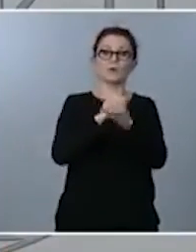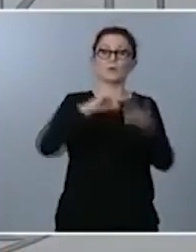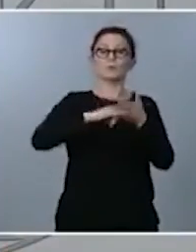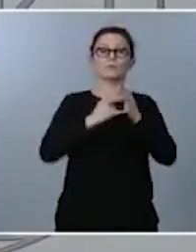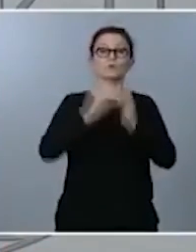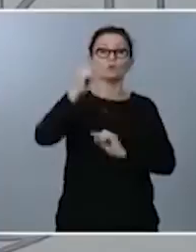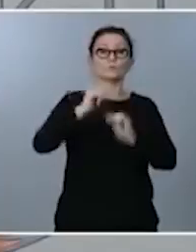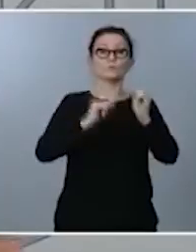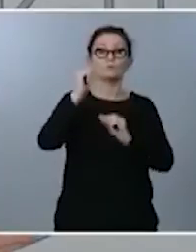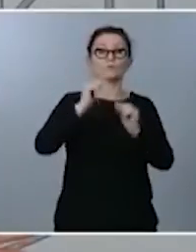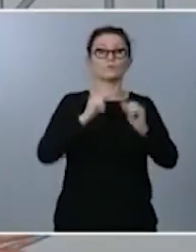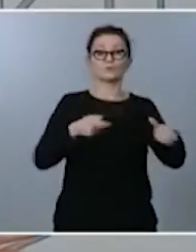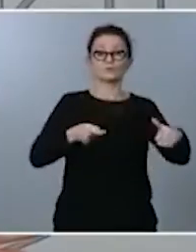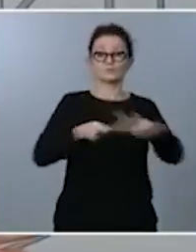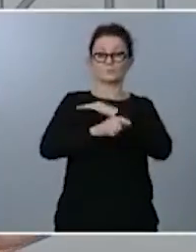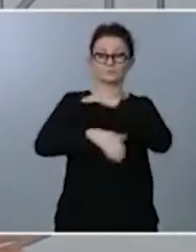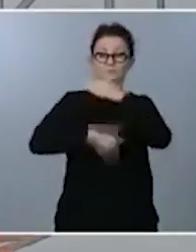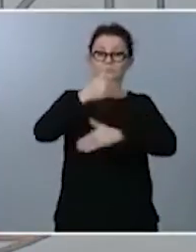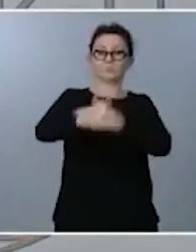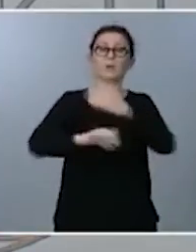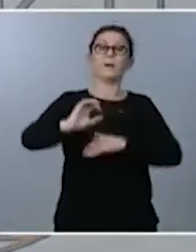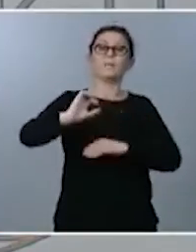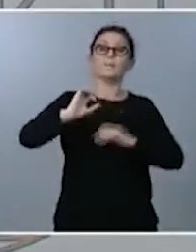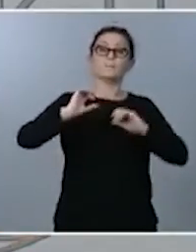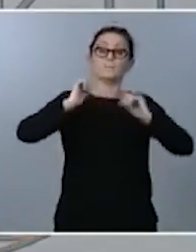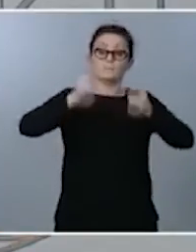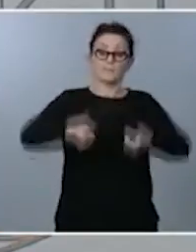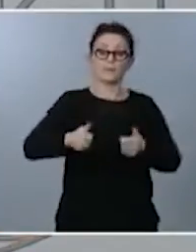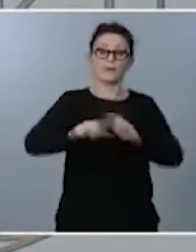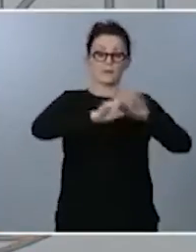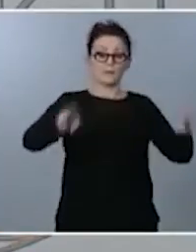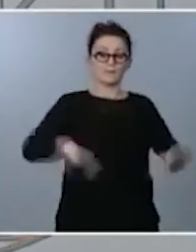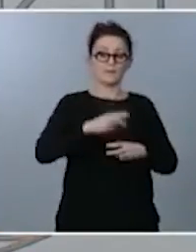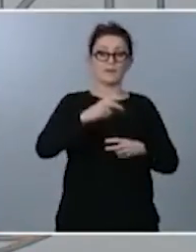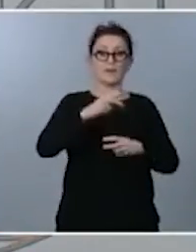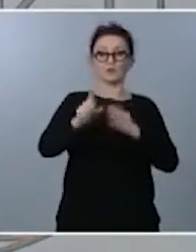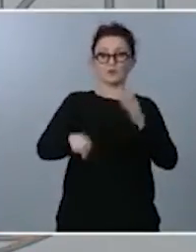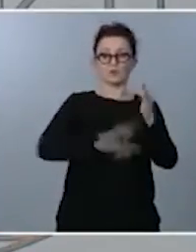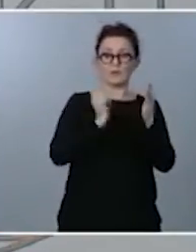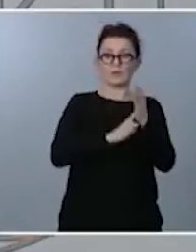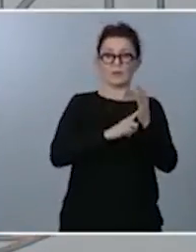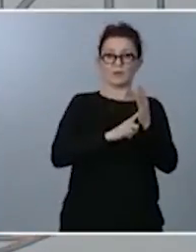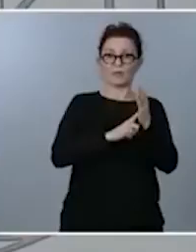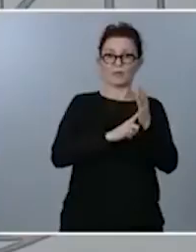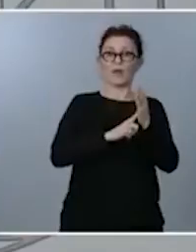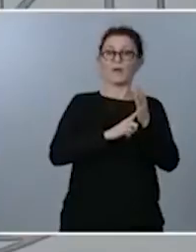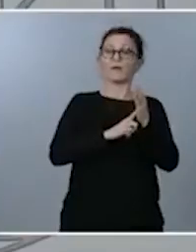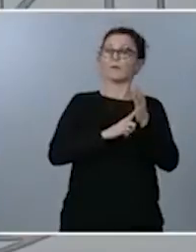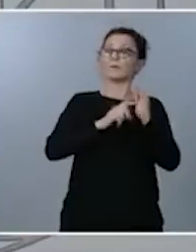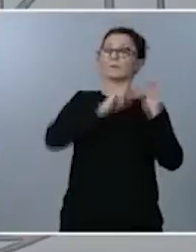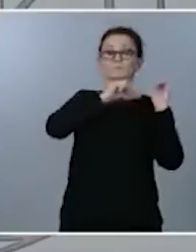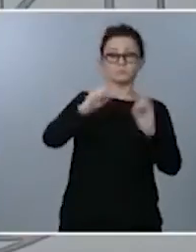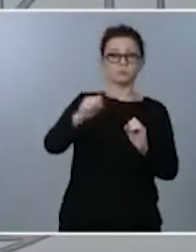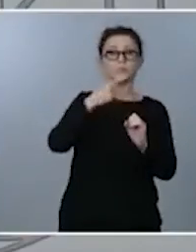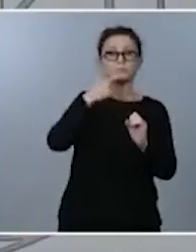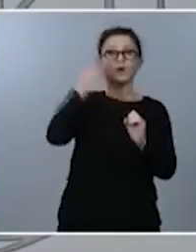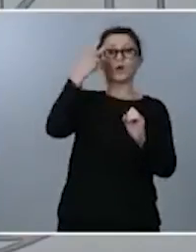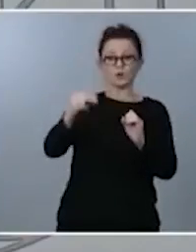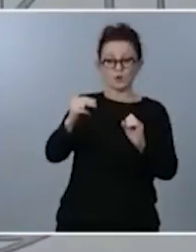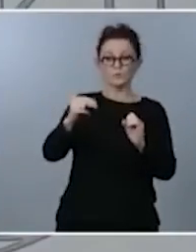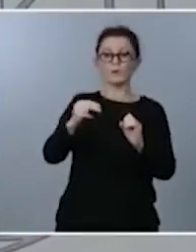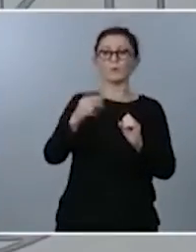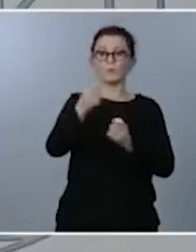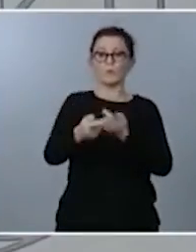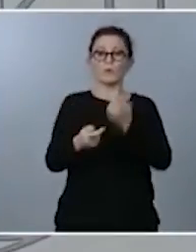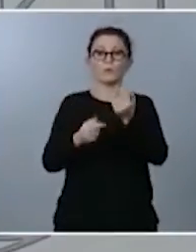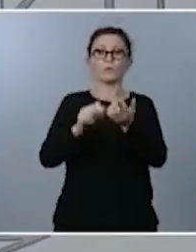empieza con el rechazo de las enmiendas a la totalidad pero continúa hasta que finalmente obtiene el visto bueno así que si